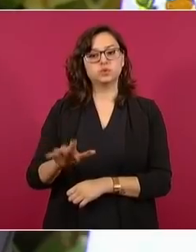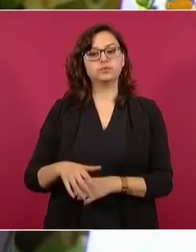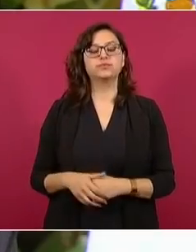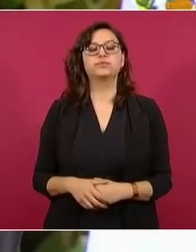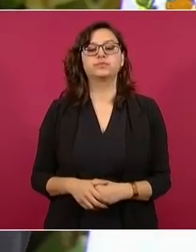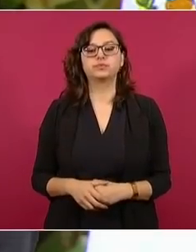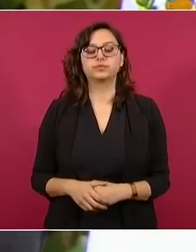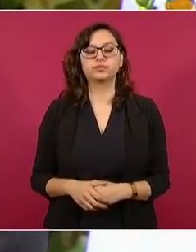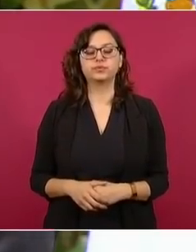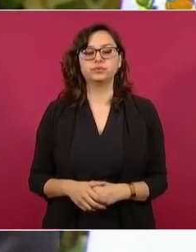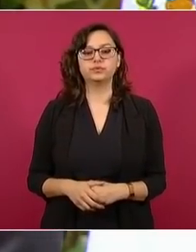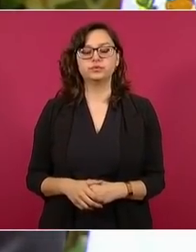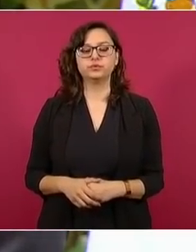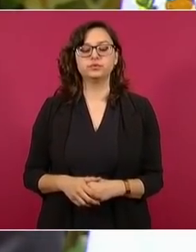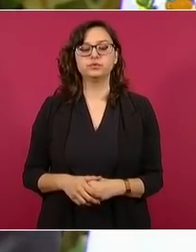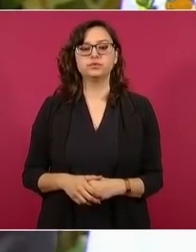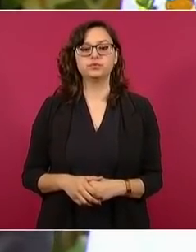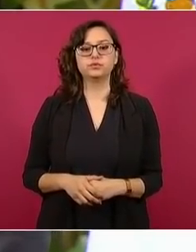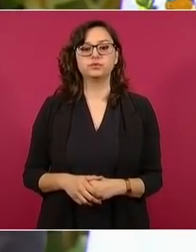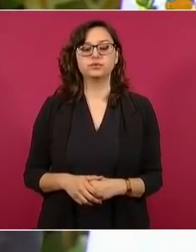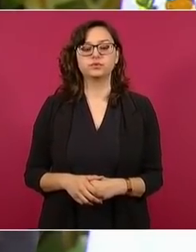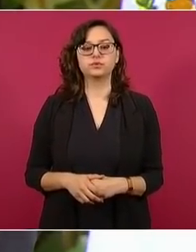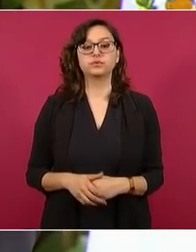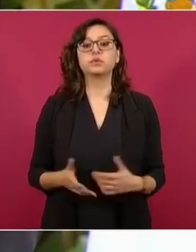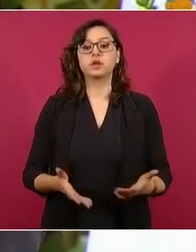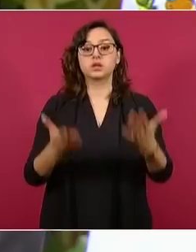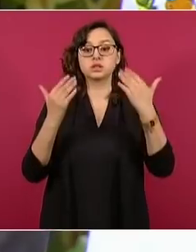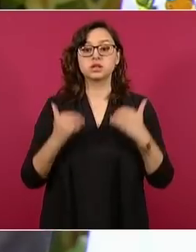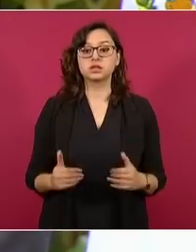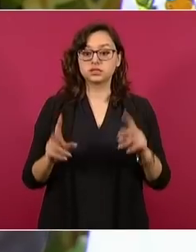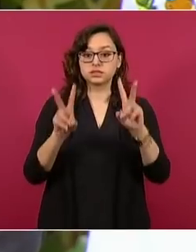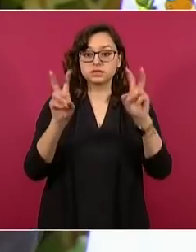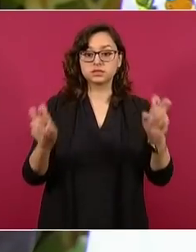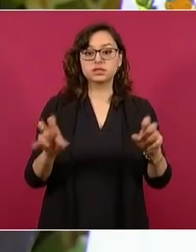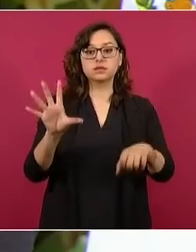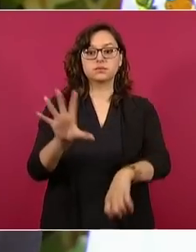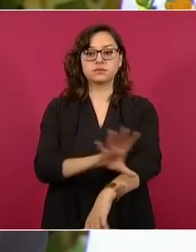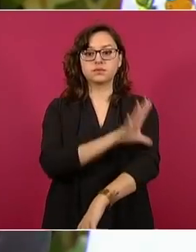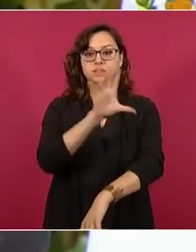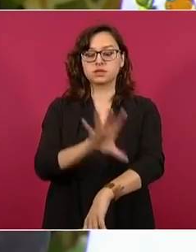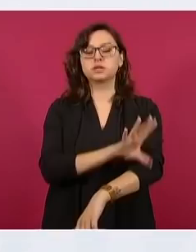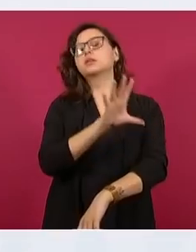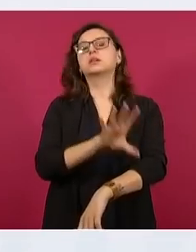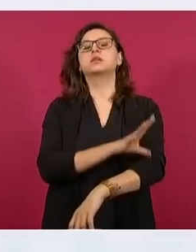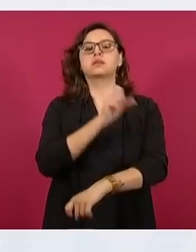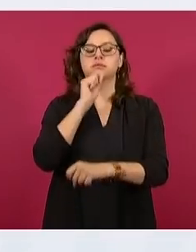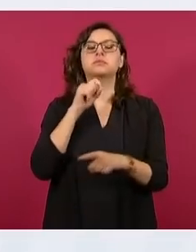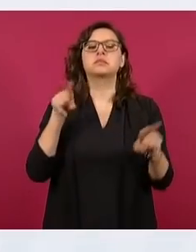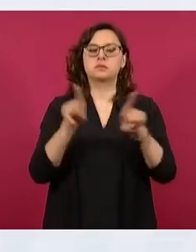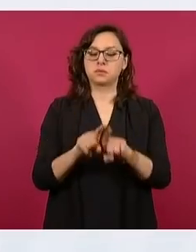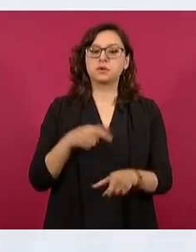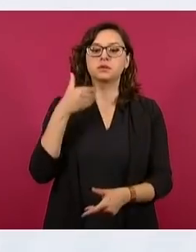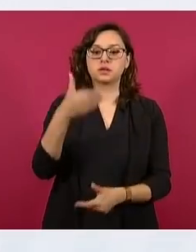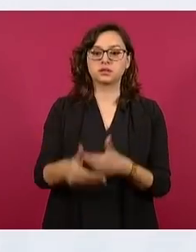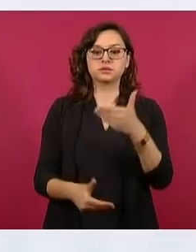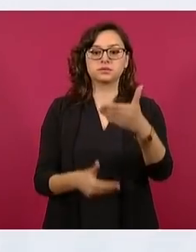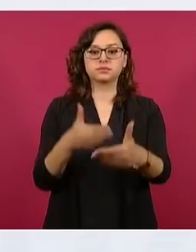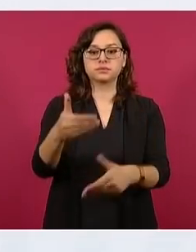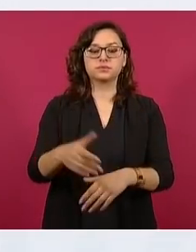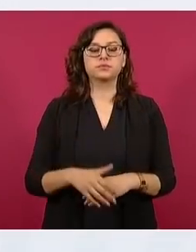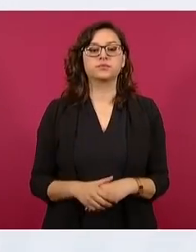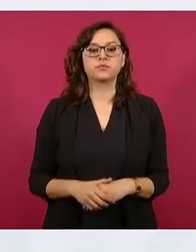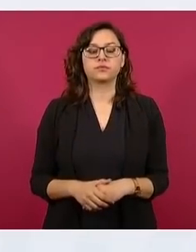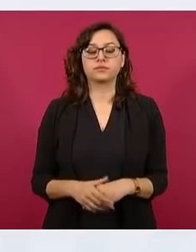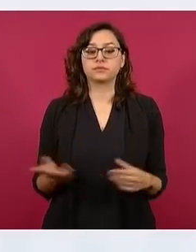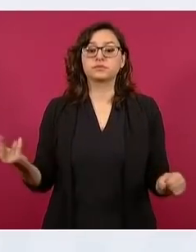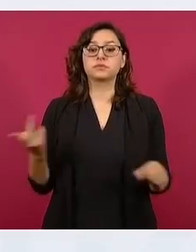De los avances en el sector energético destaco lo siguiente, luego de 14 años